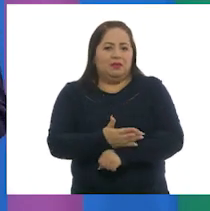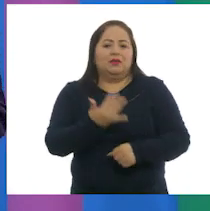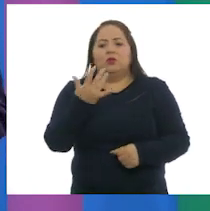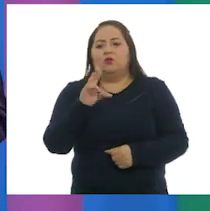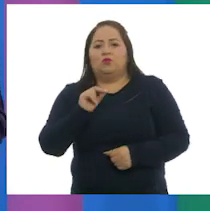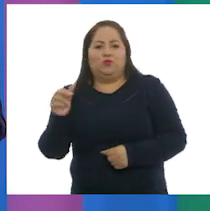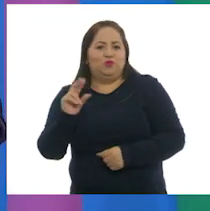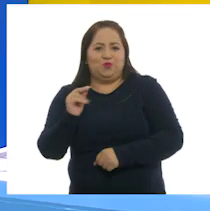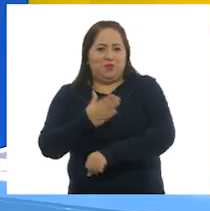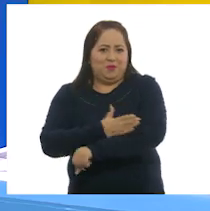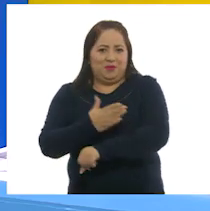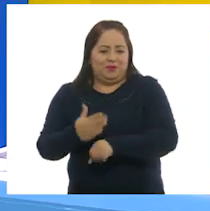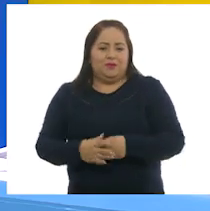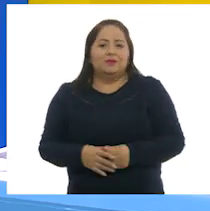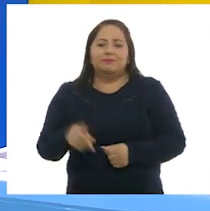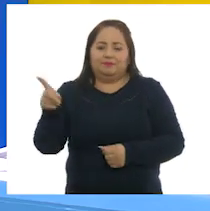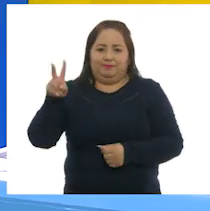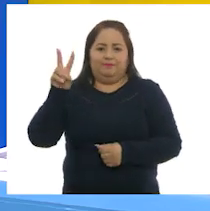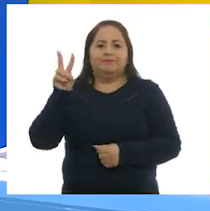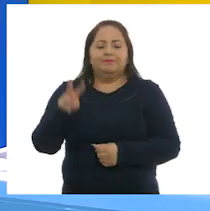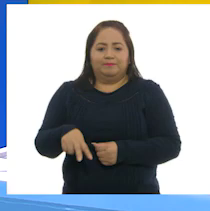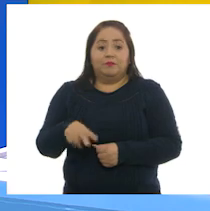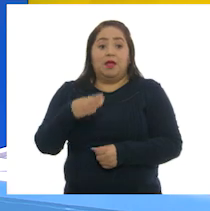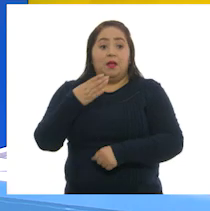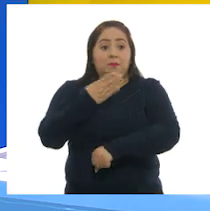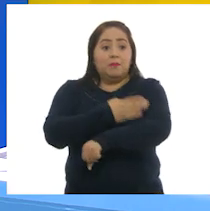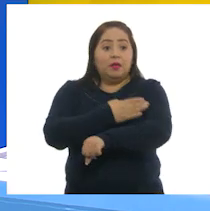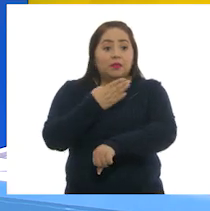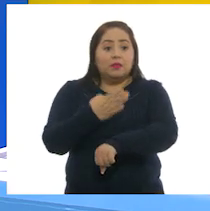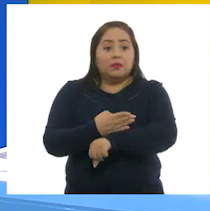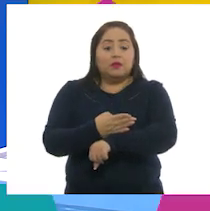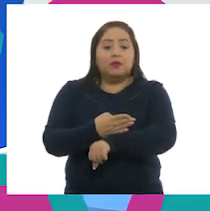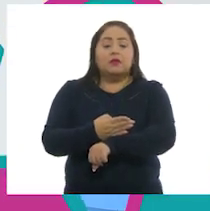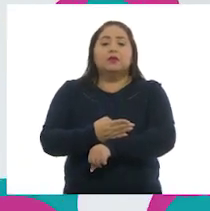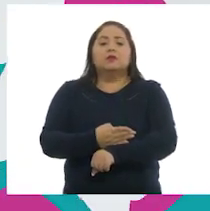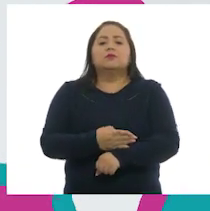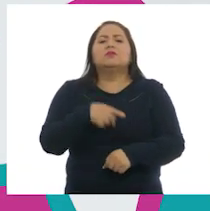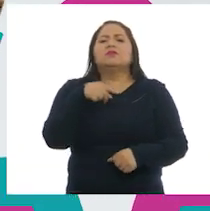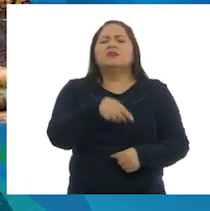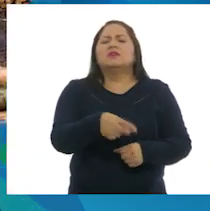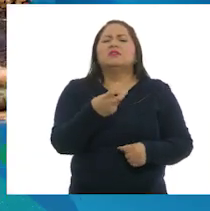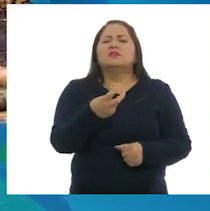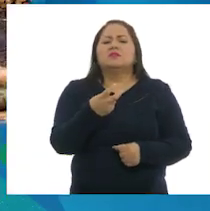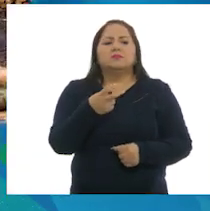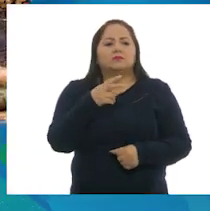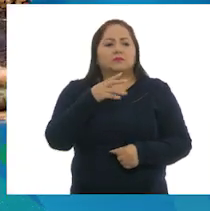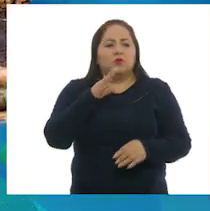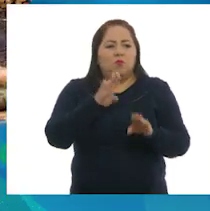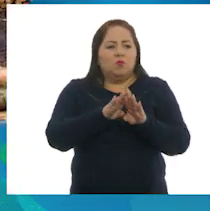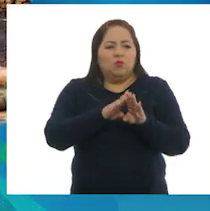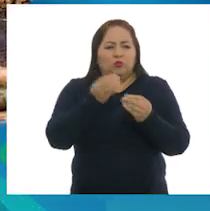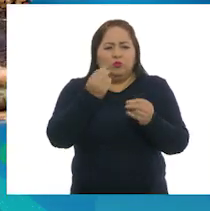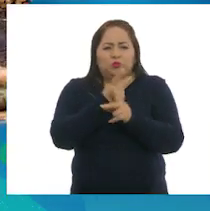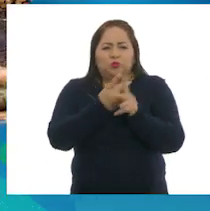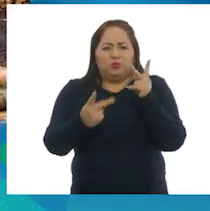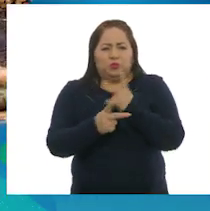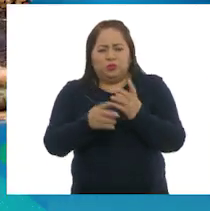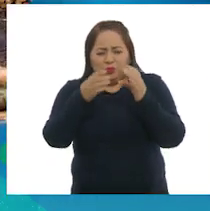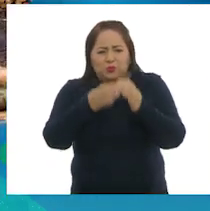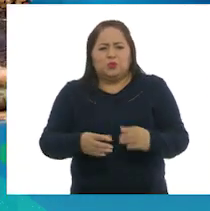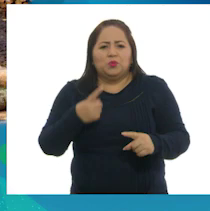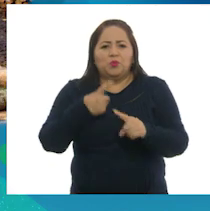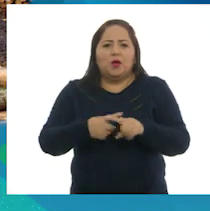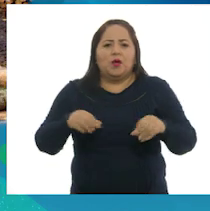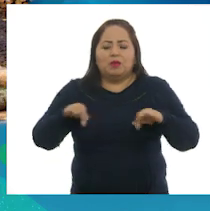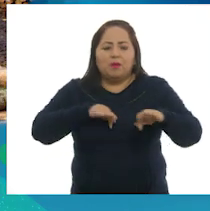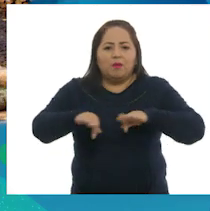no maderables. Cierto, Larisa, la madera es uno de los elementos de tantos productos proporcionados por